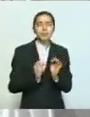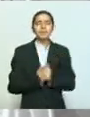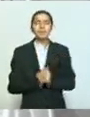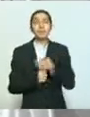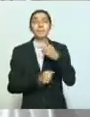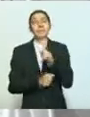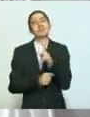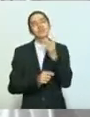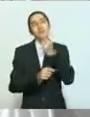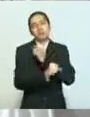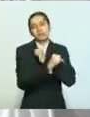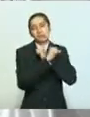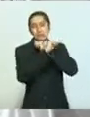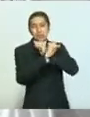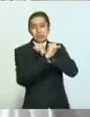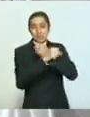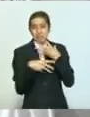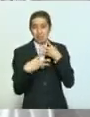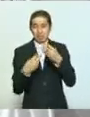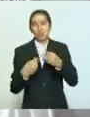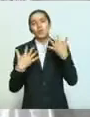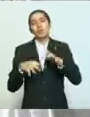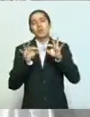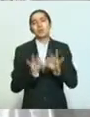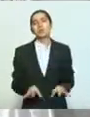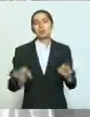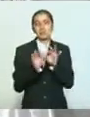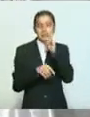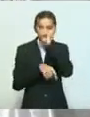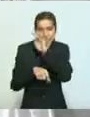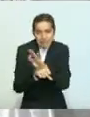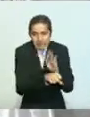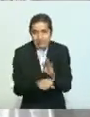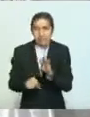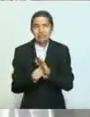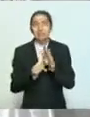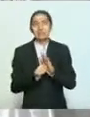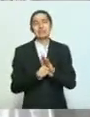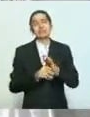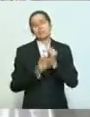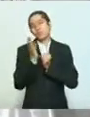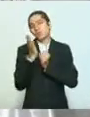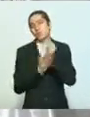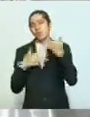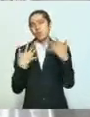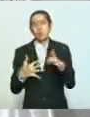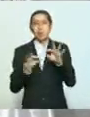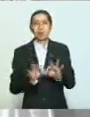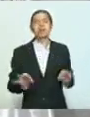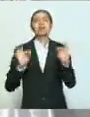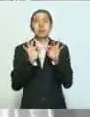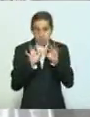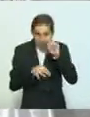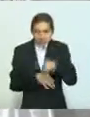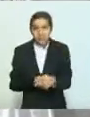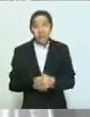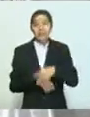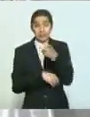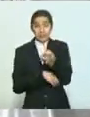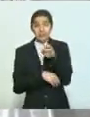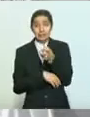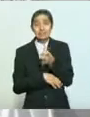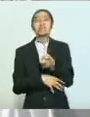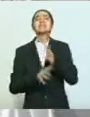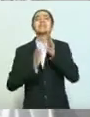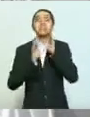importante, es fundamental, determinante hay que decirlo. Y para ello, desplegamos una